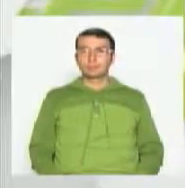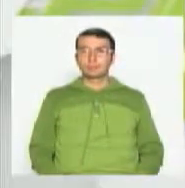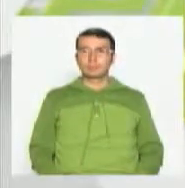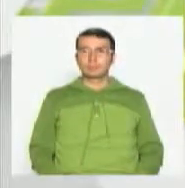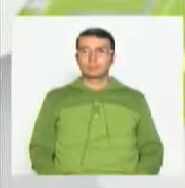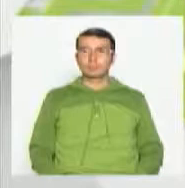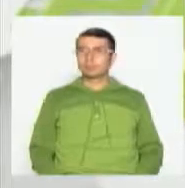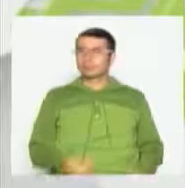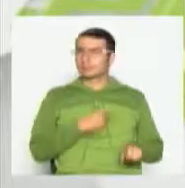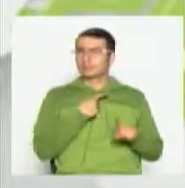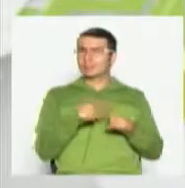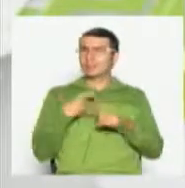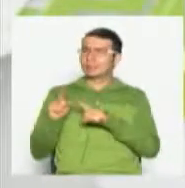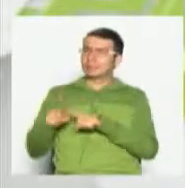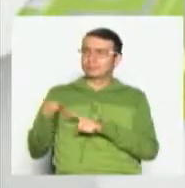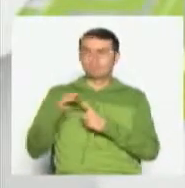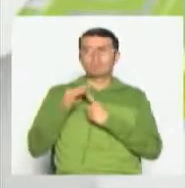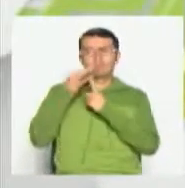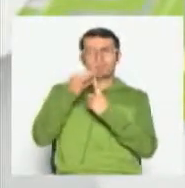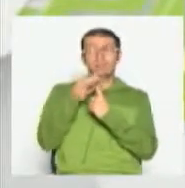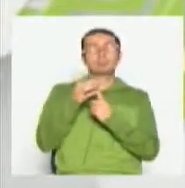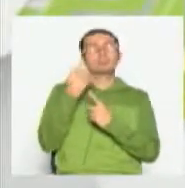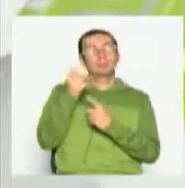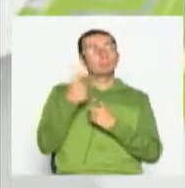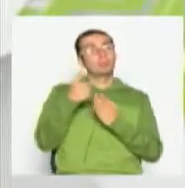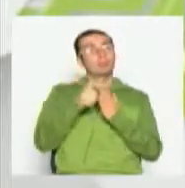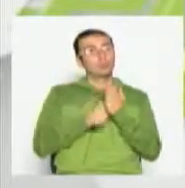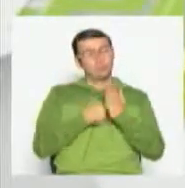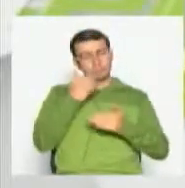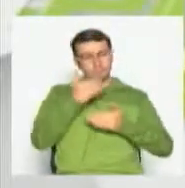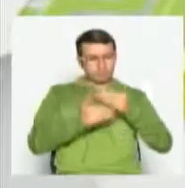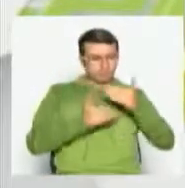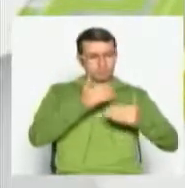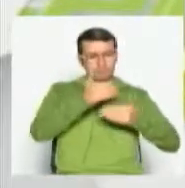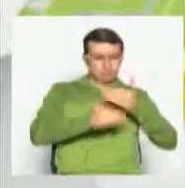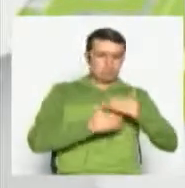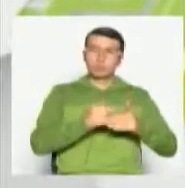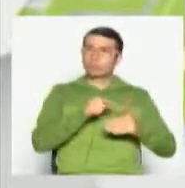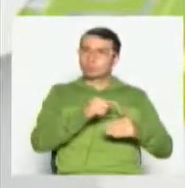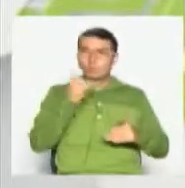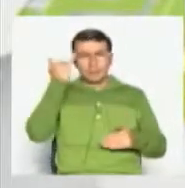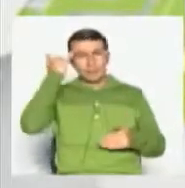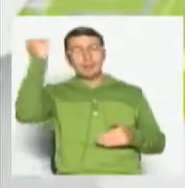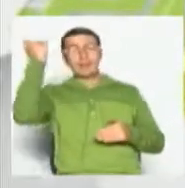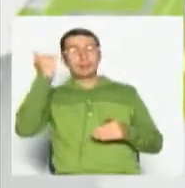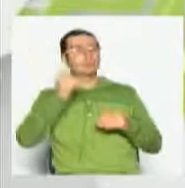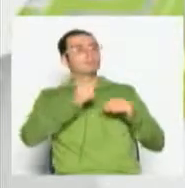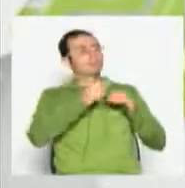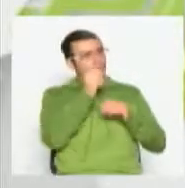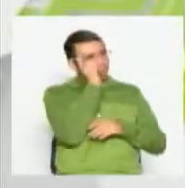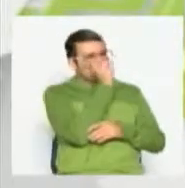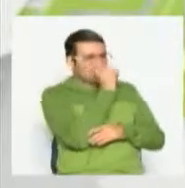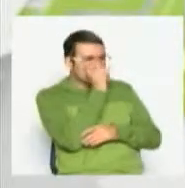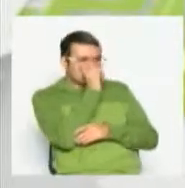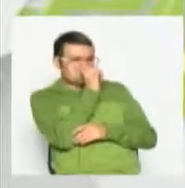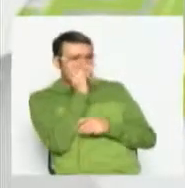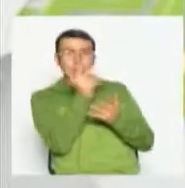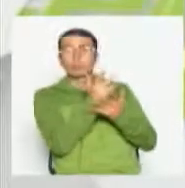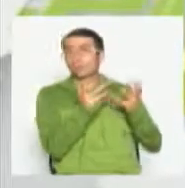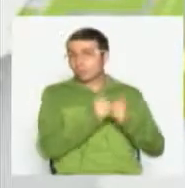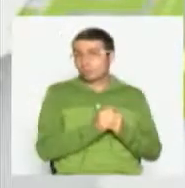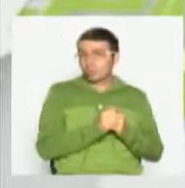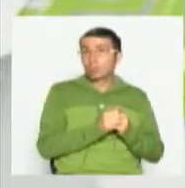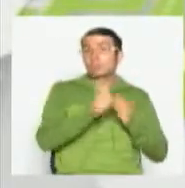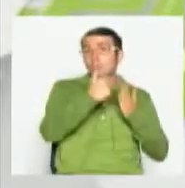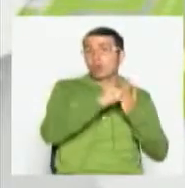Existe una serie de factores específicos que determina el proceso a seguir en el desarrollo de una idea para el medio audiovisual. Un